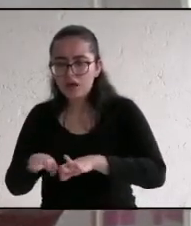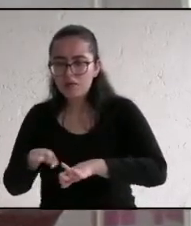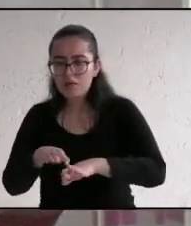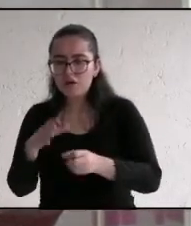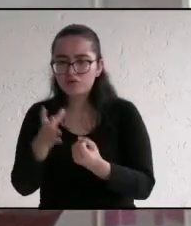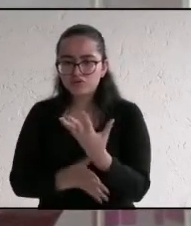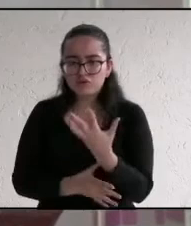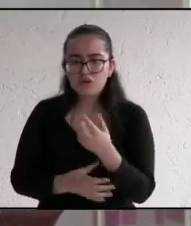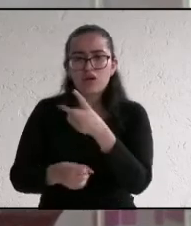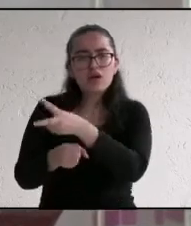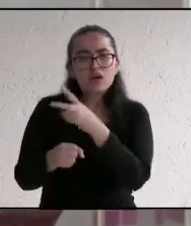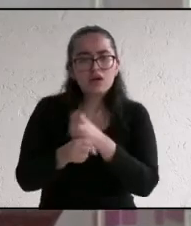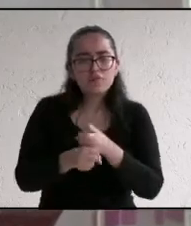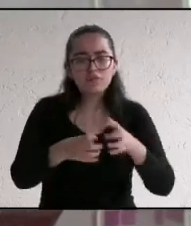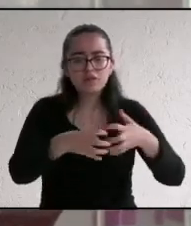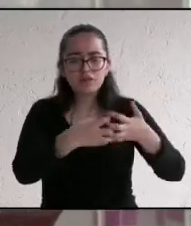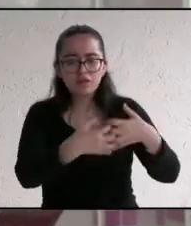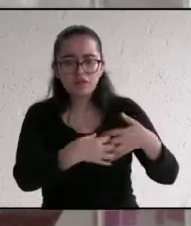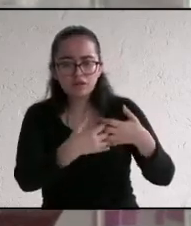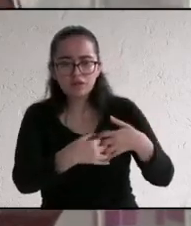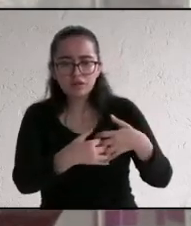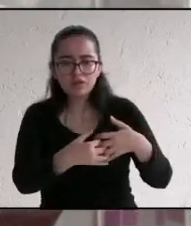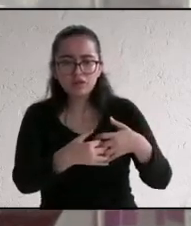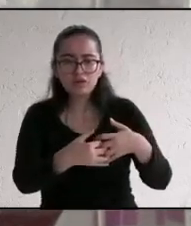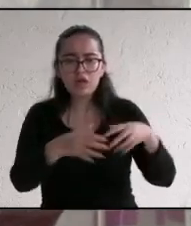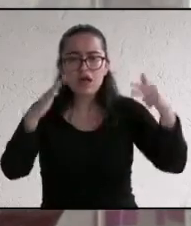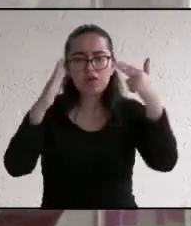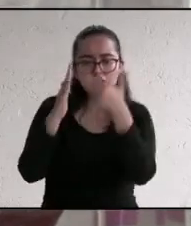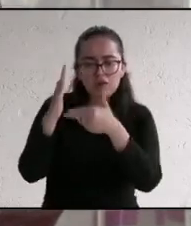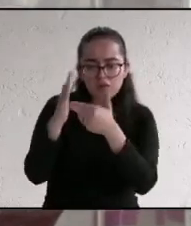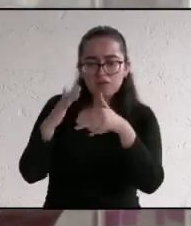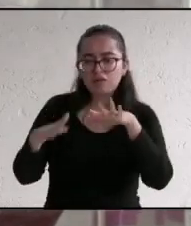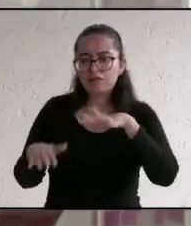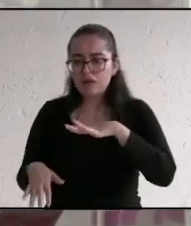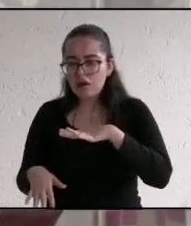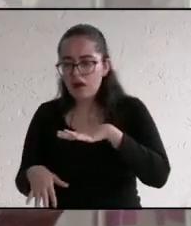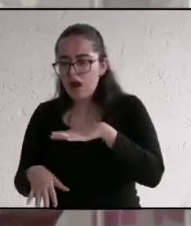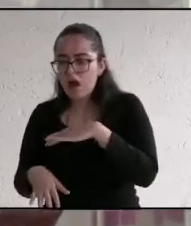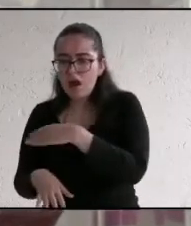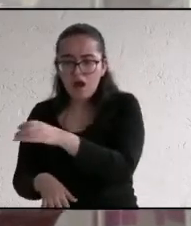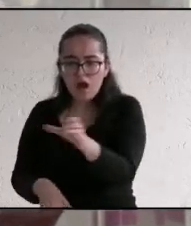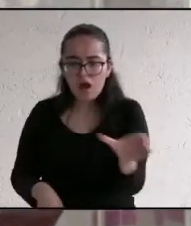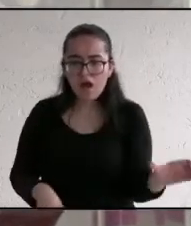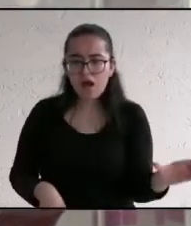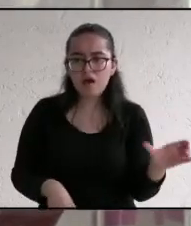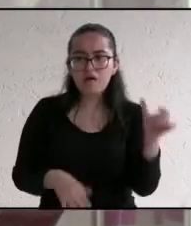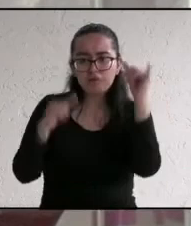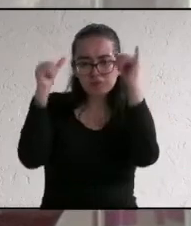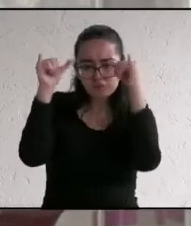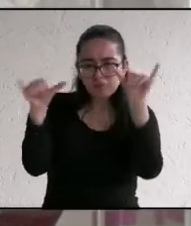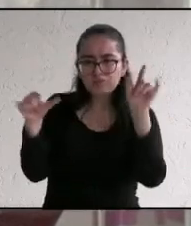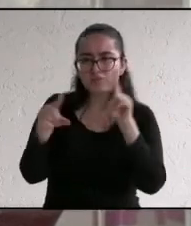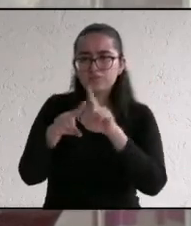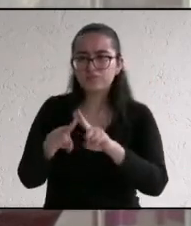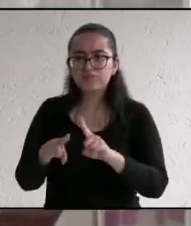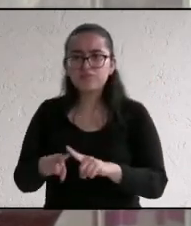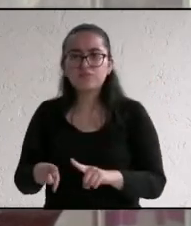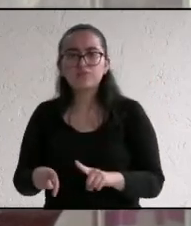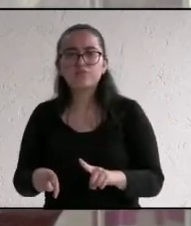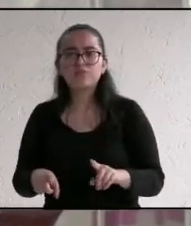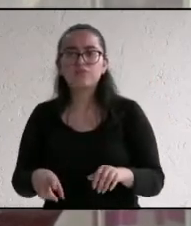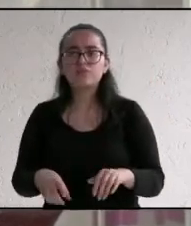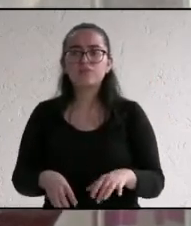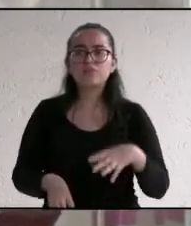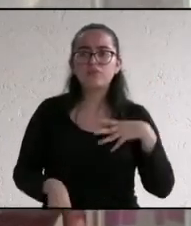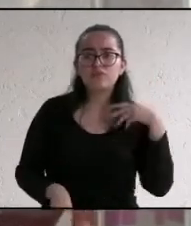inversionistas, capacitar y tecnificar al campo, al agropecuario, al agricultor, al ganadero. El ordenamiento